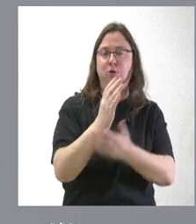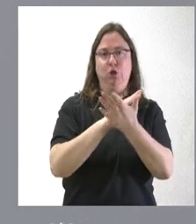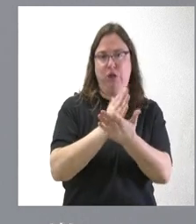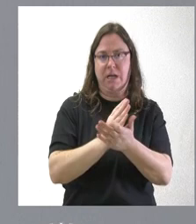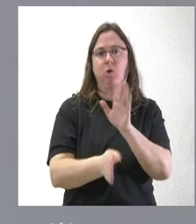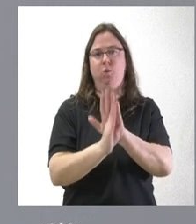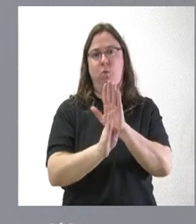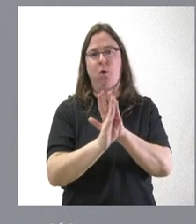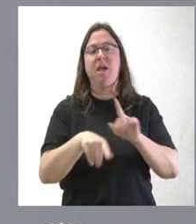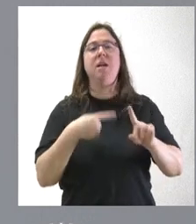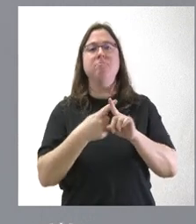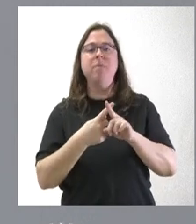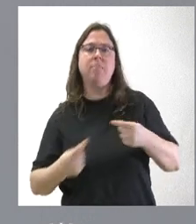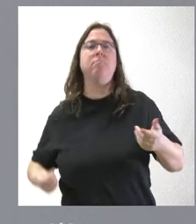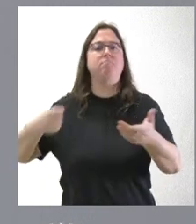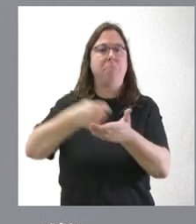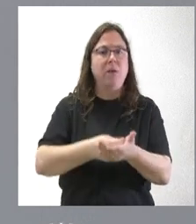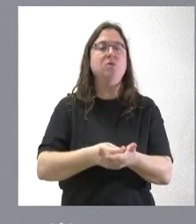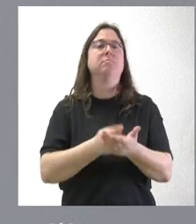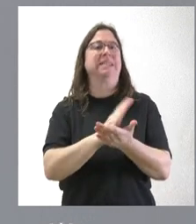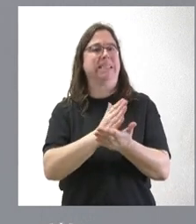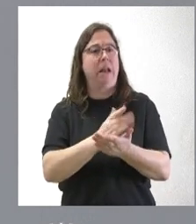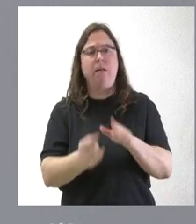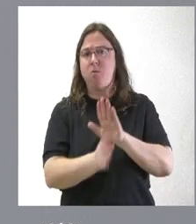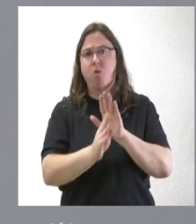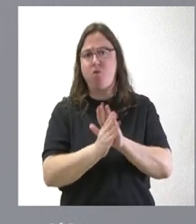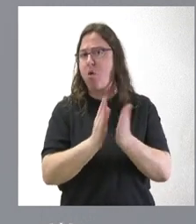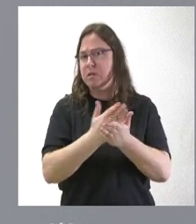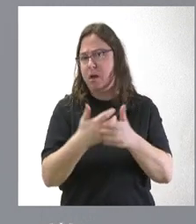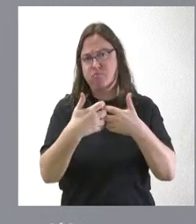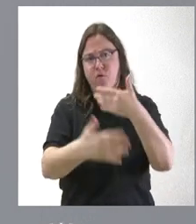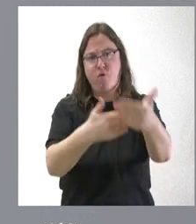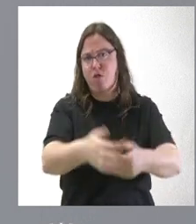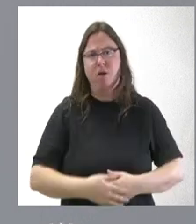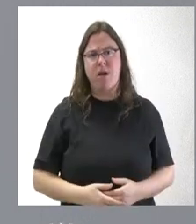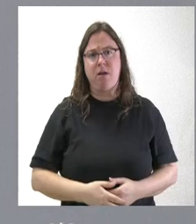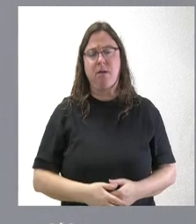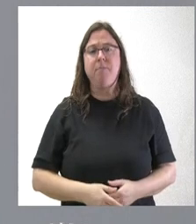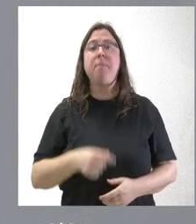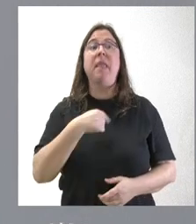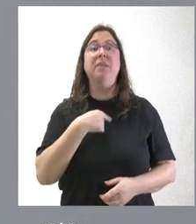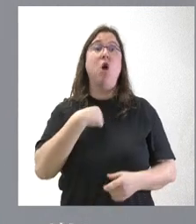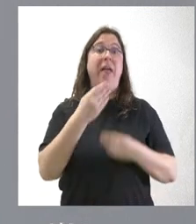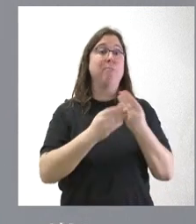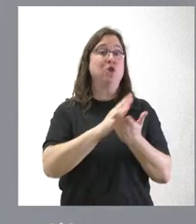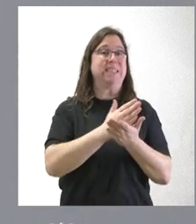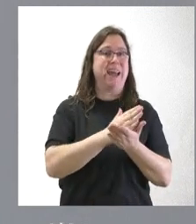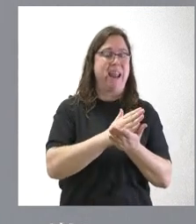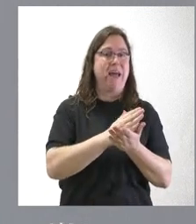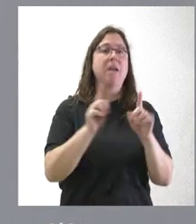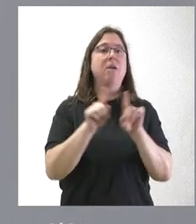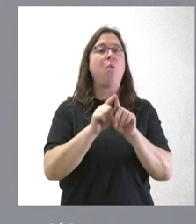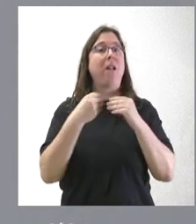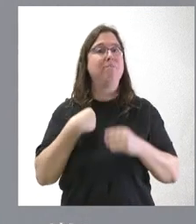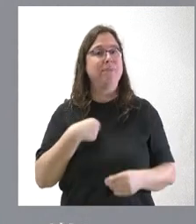vamos a seguir financiando el SERLA y vamos a seguir asegurando que el SERLA funcione. No vamos a hacer con el SERLA lo mismo